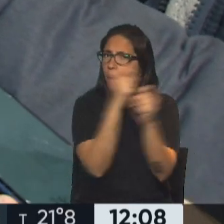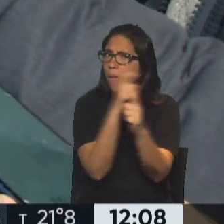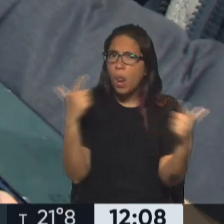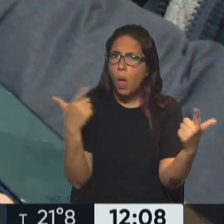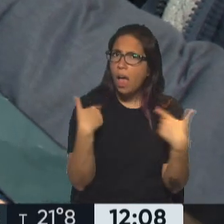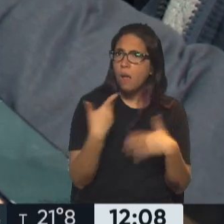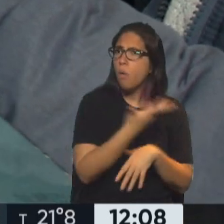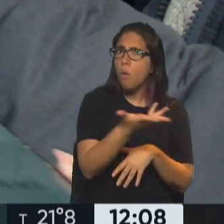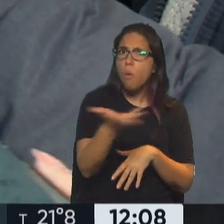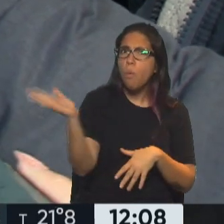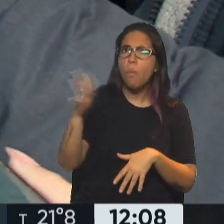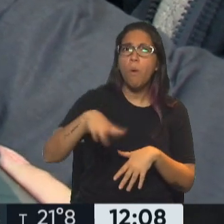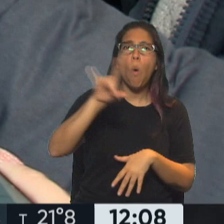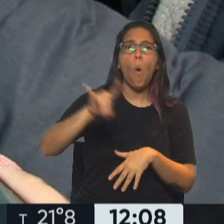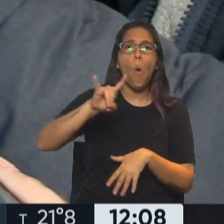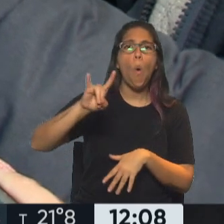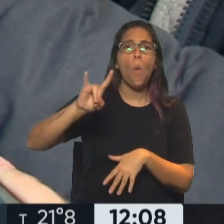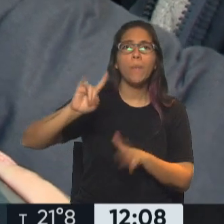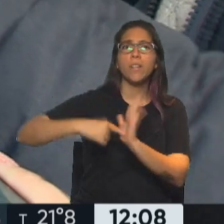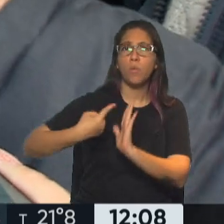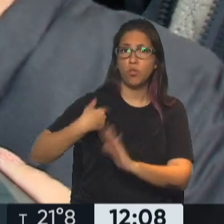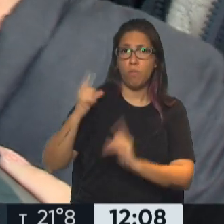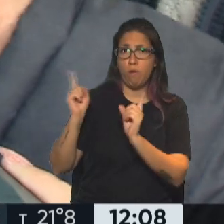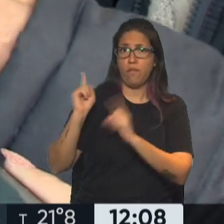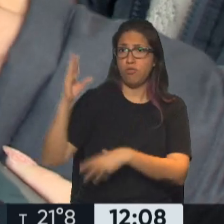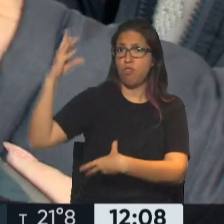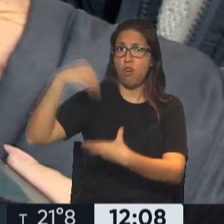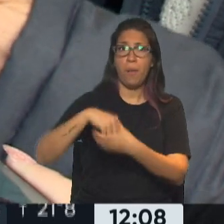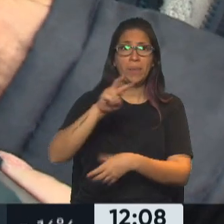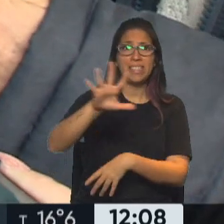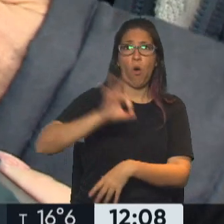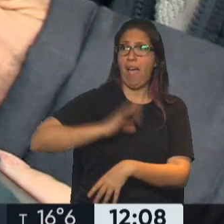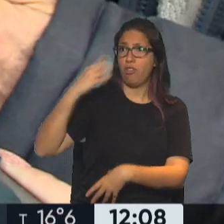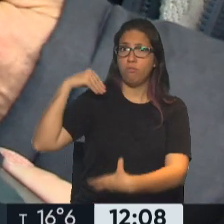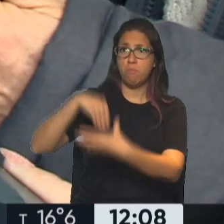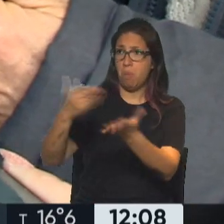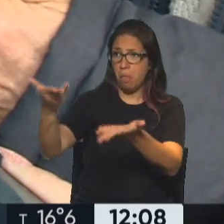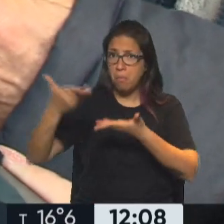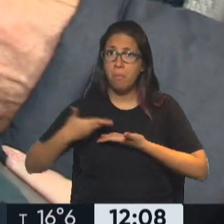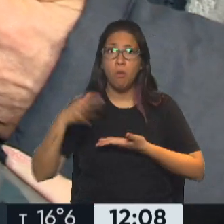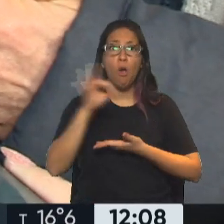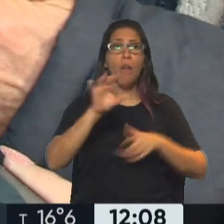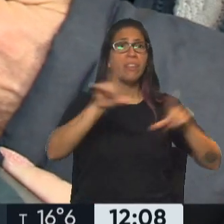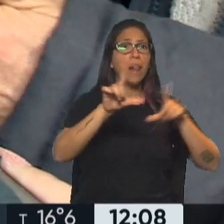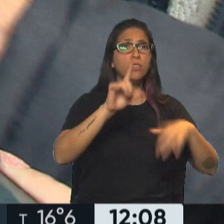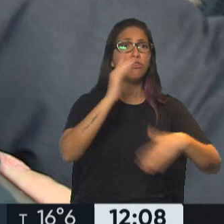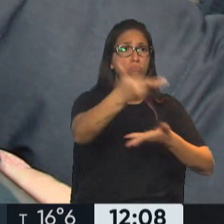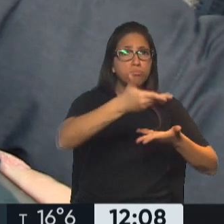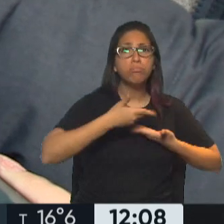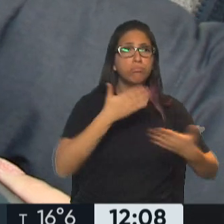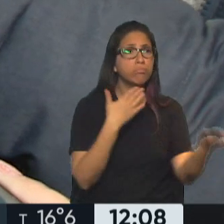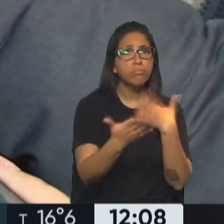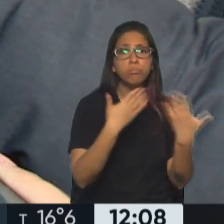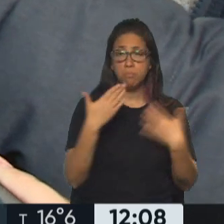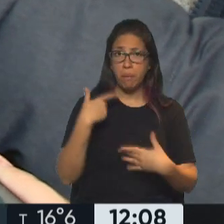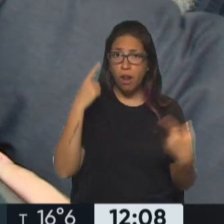cualquier ámbito, en el ámbito de la Universidad de Buenos Aires, donde soy profesor hace más de 25 años, en un medio de televisión, no tengo ningún inconveniente, pero